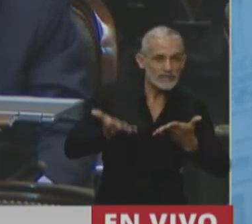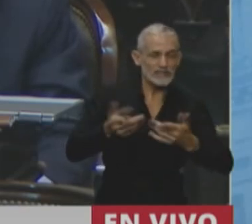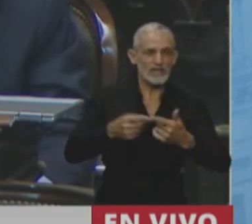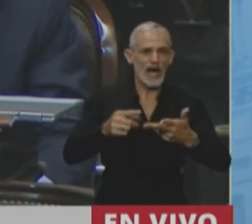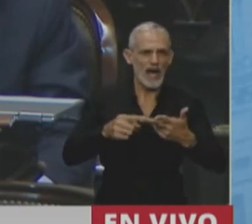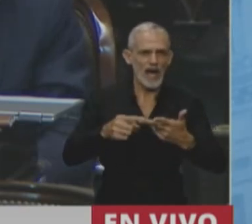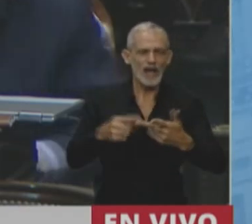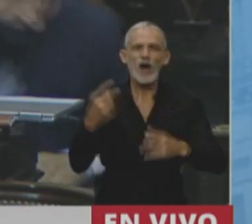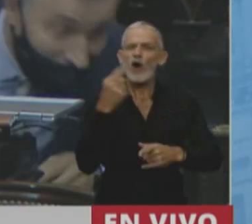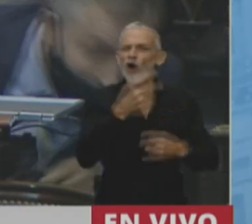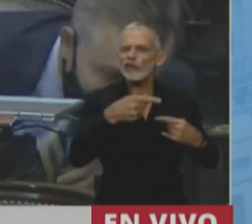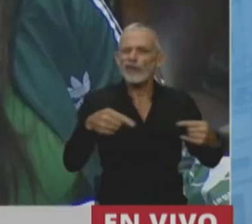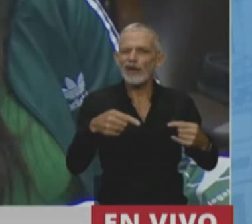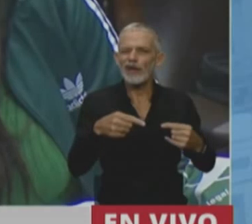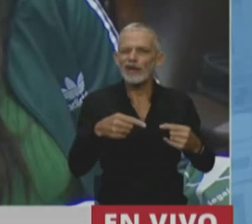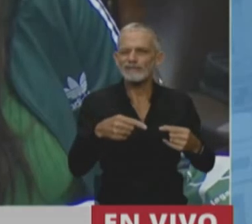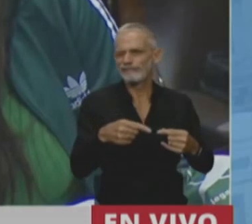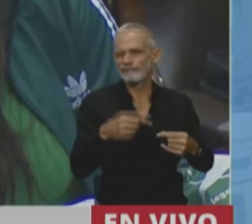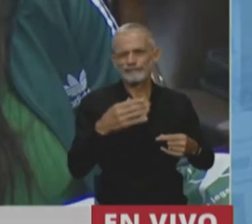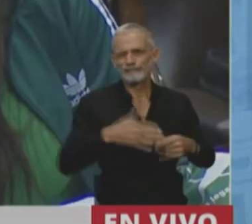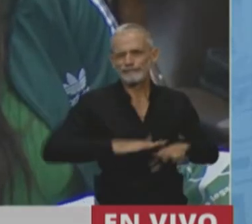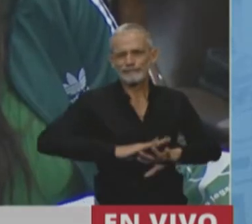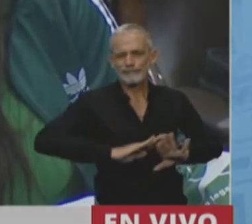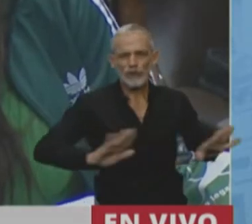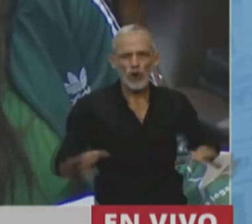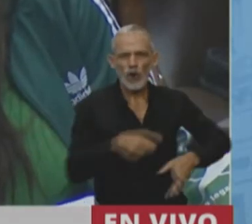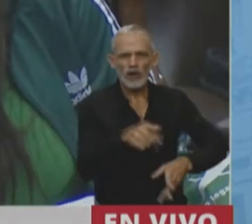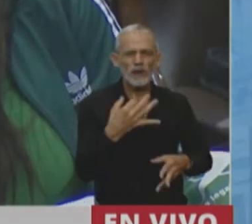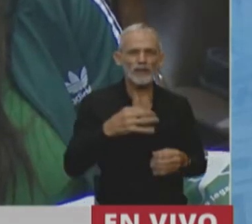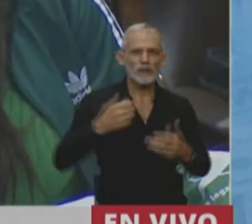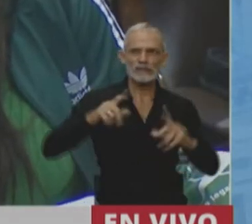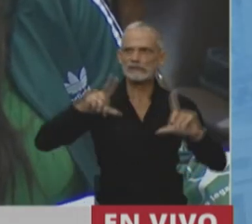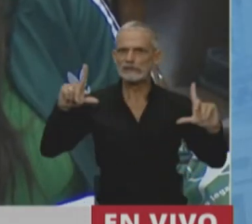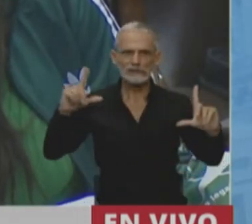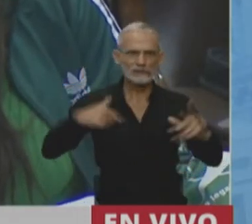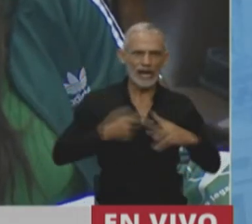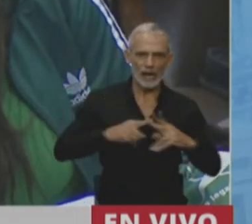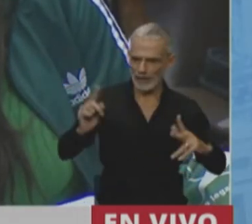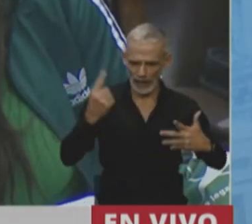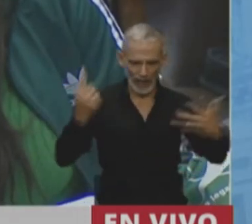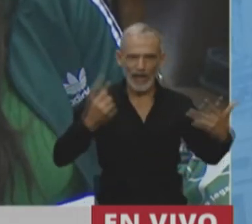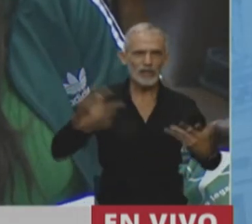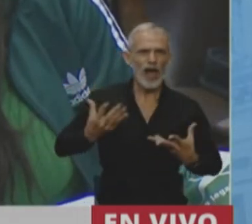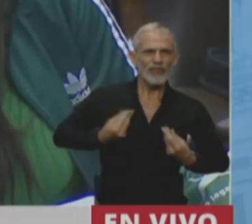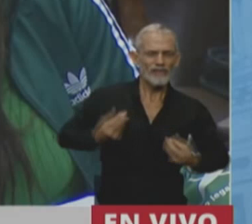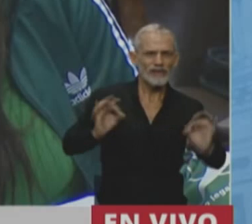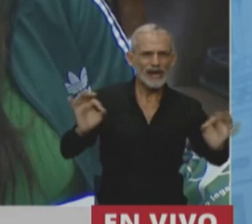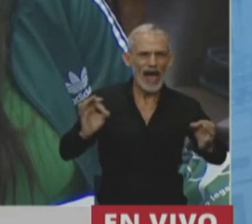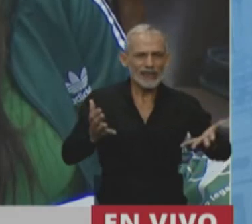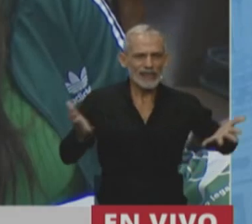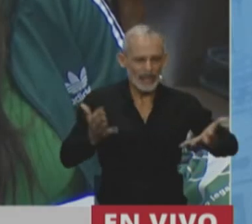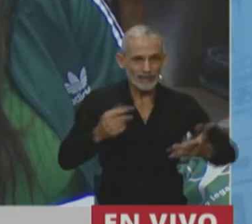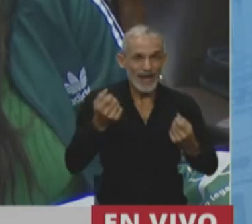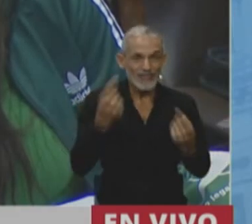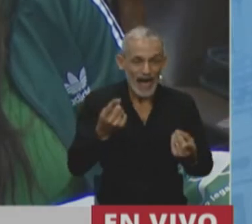es en contra de la miserabilidad de estar expuestos sin tener herramientas para defenderse, es